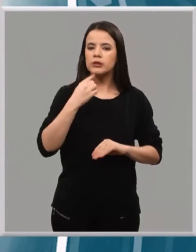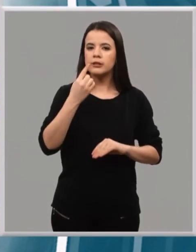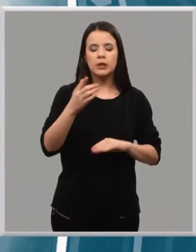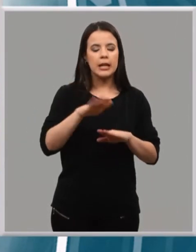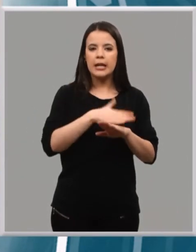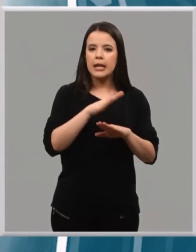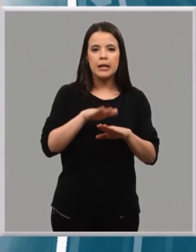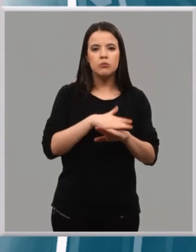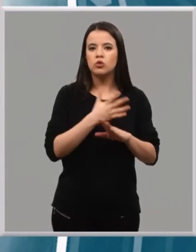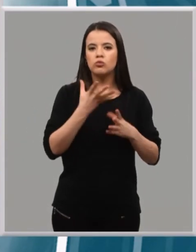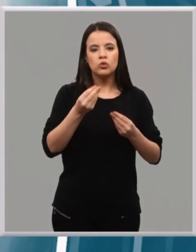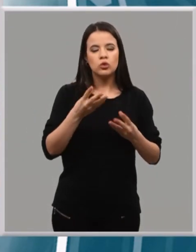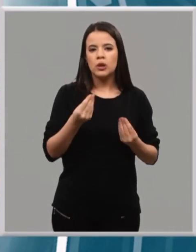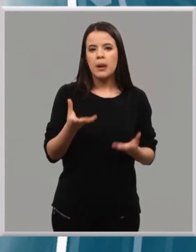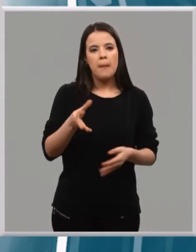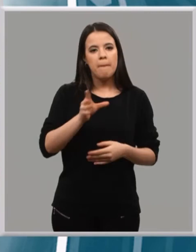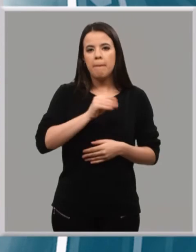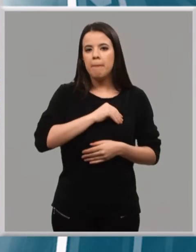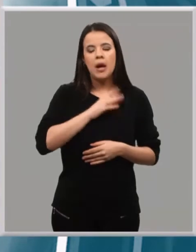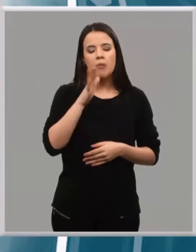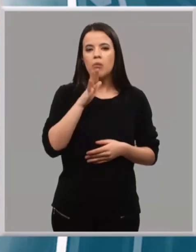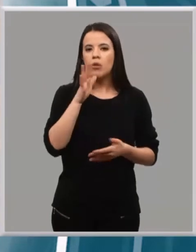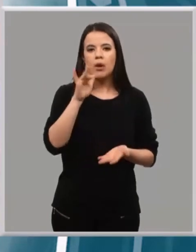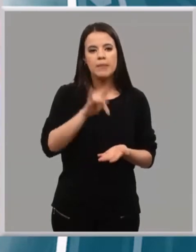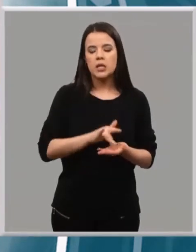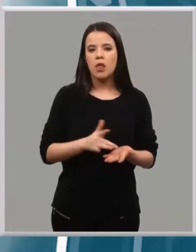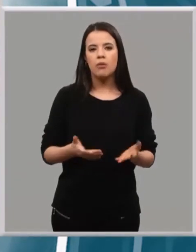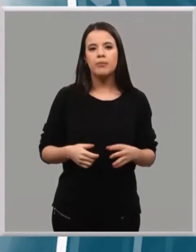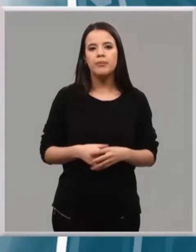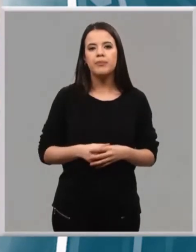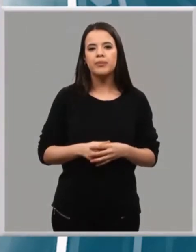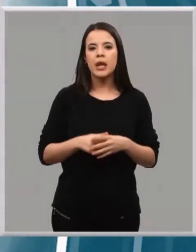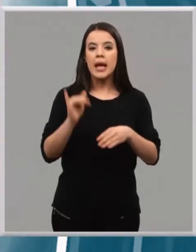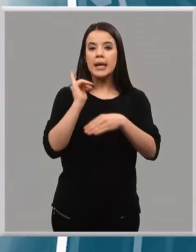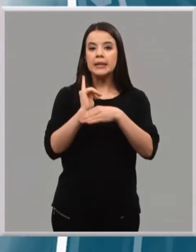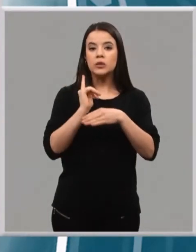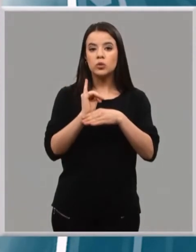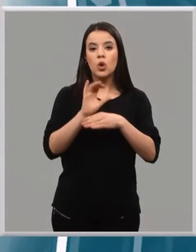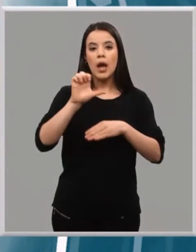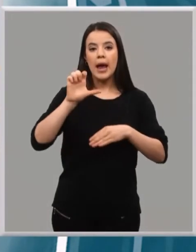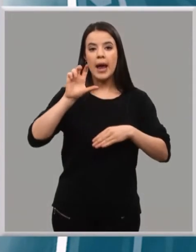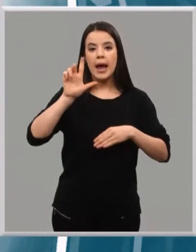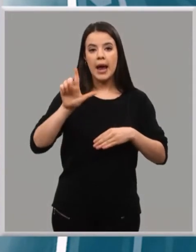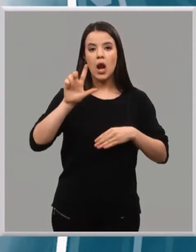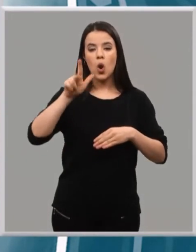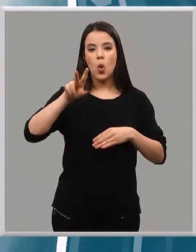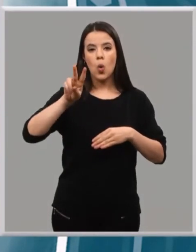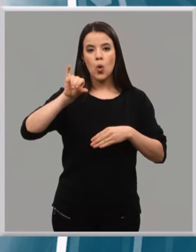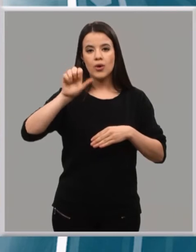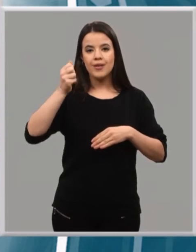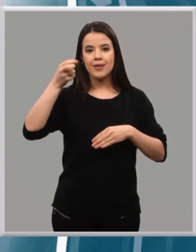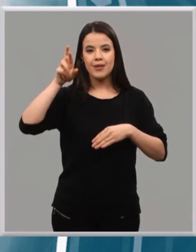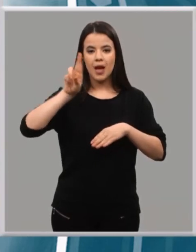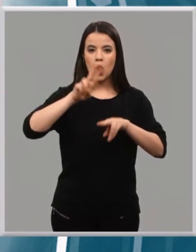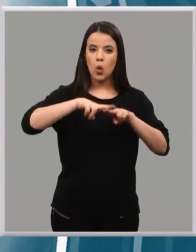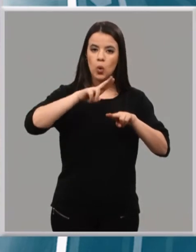y que lamentamos enormemente lo que ha pasado. Elías de Lullar de Logroño está de luto. Hoy han despedido así, con